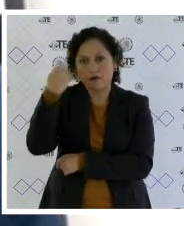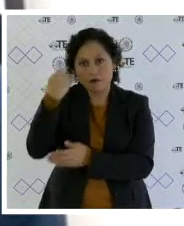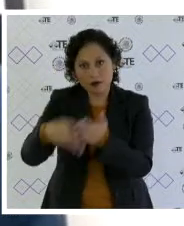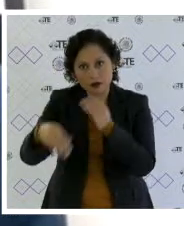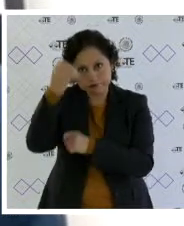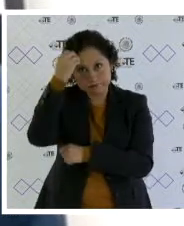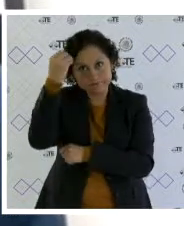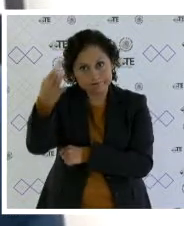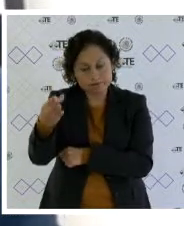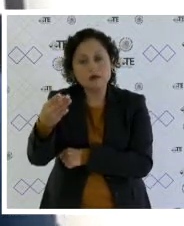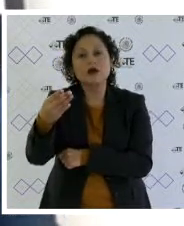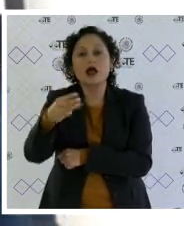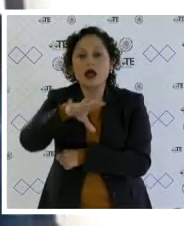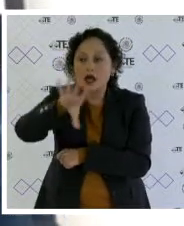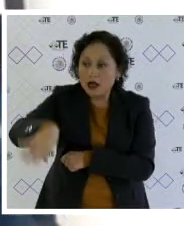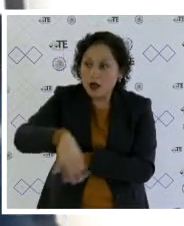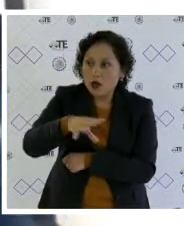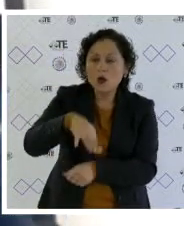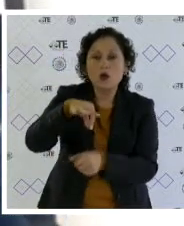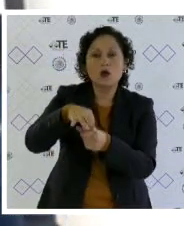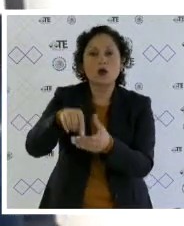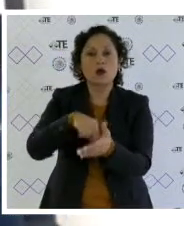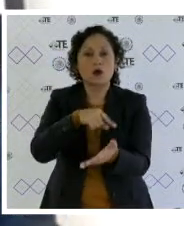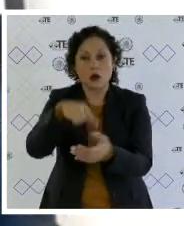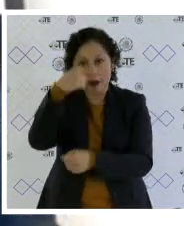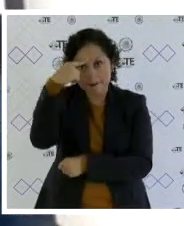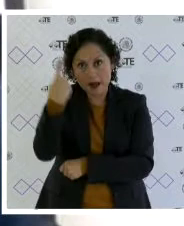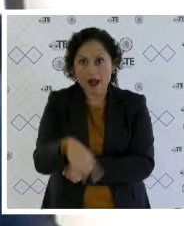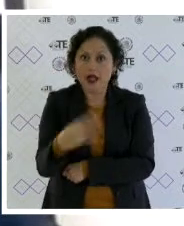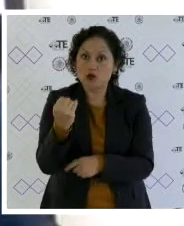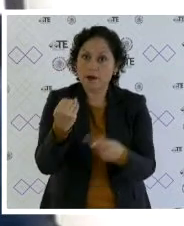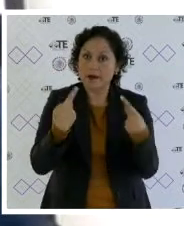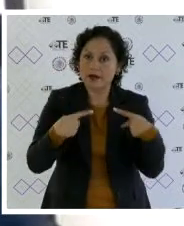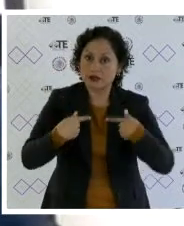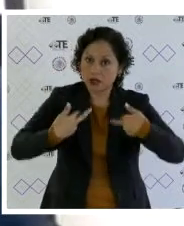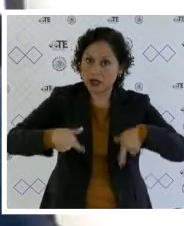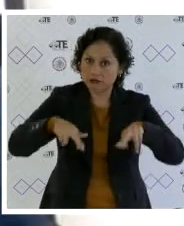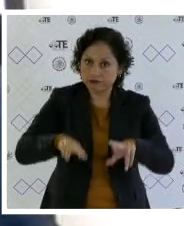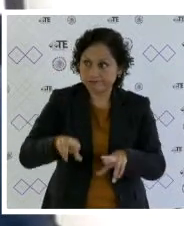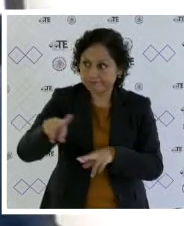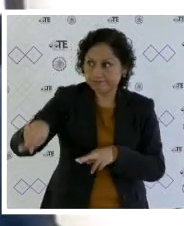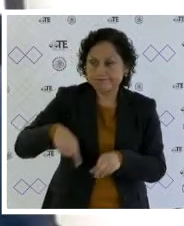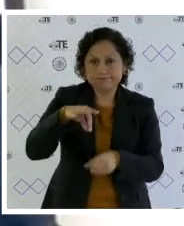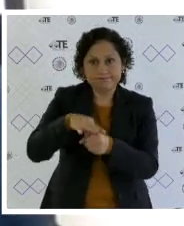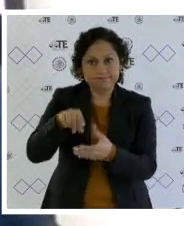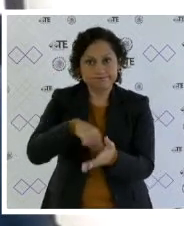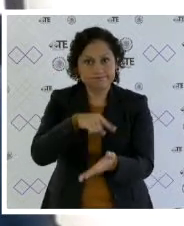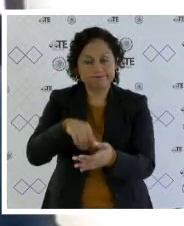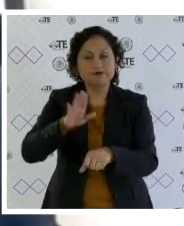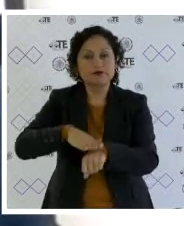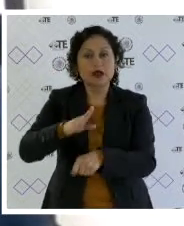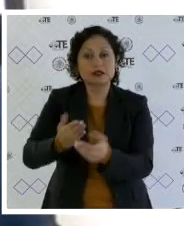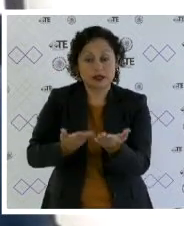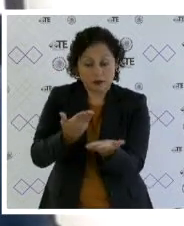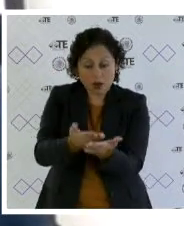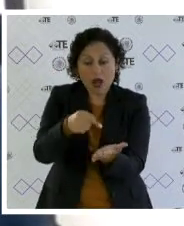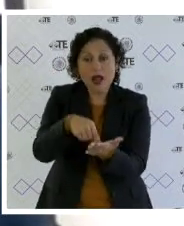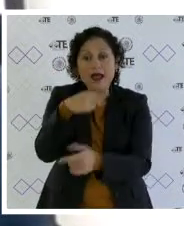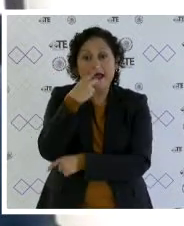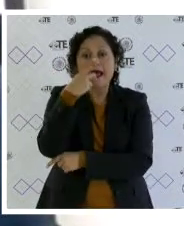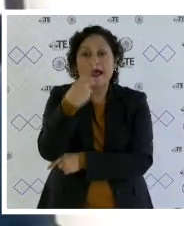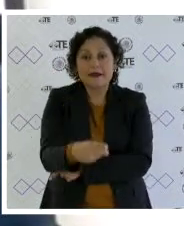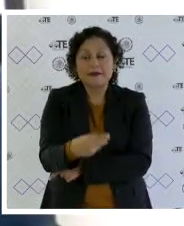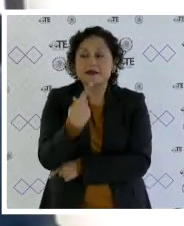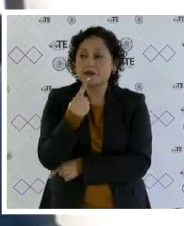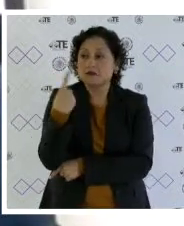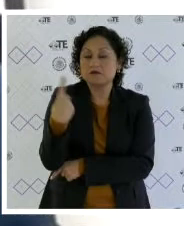obtener la votación necesaria para ubicarse dentro de las nueve personas más votadas. En el proyecto se propone declarar infundable el agravio